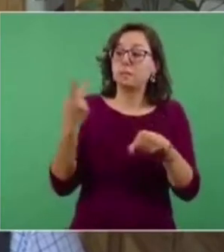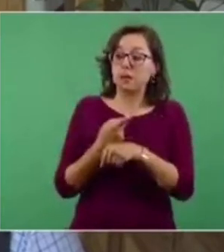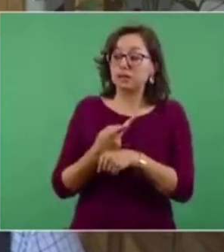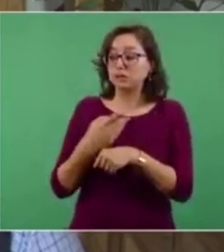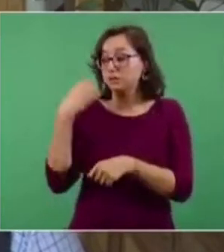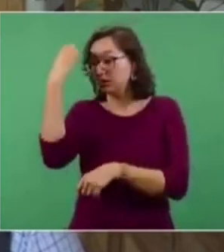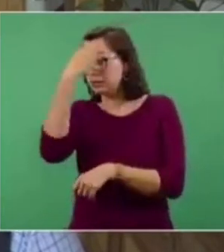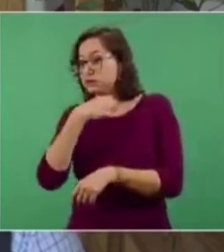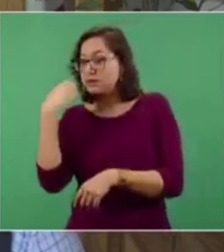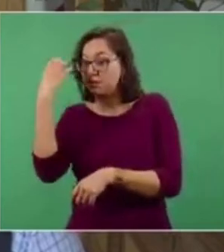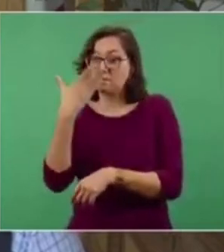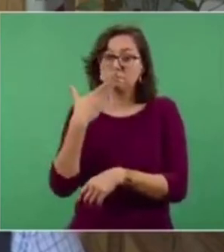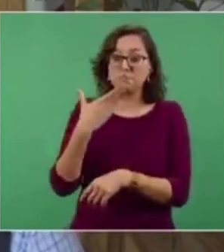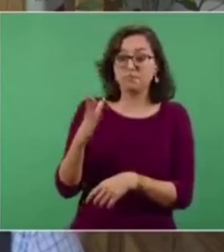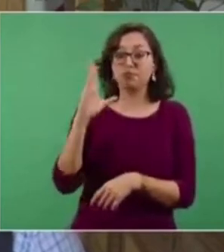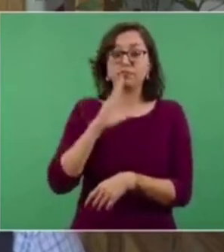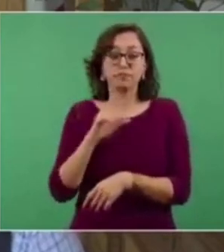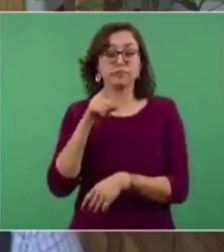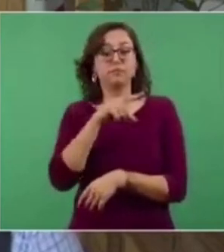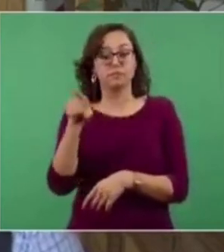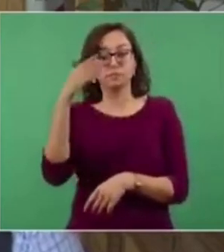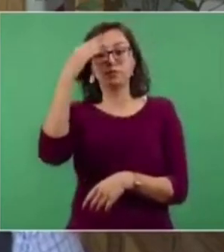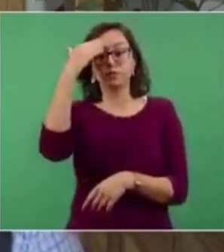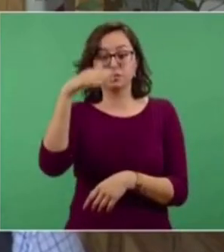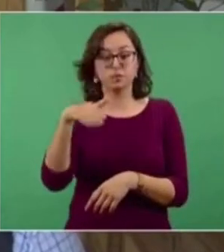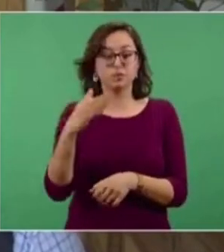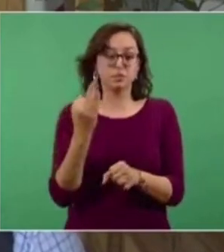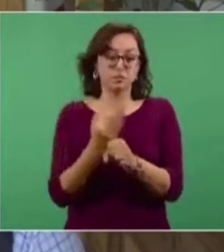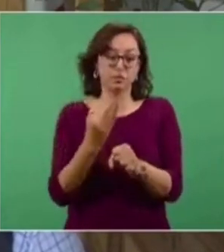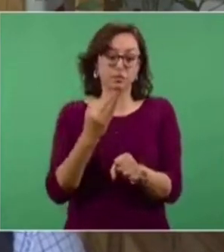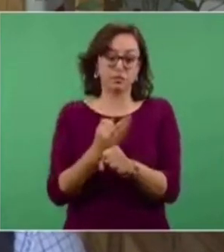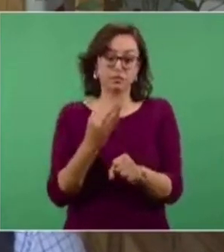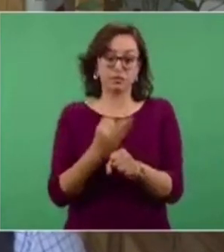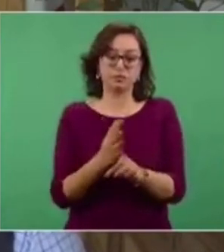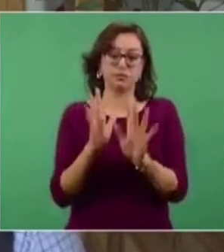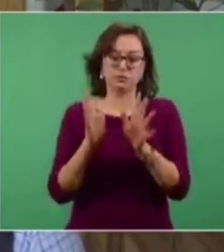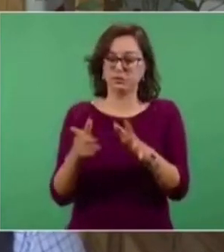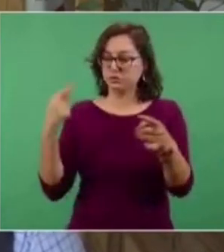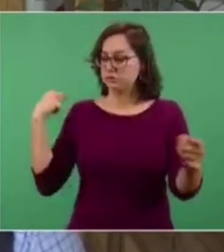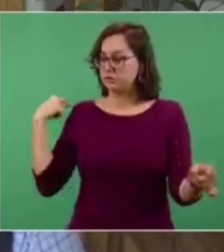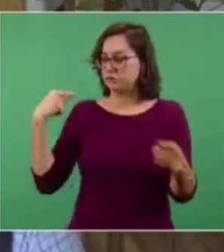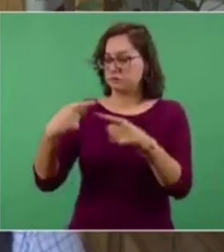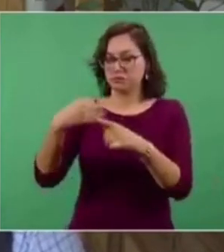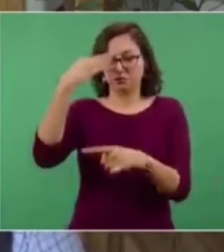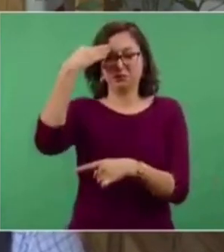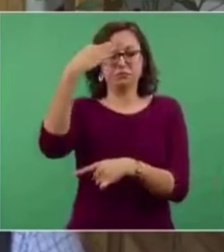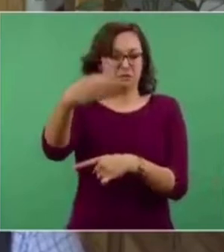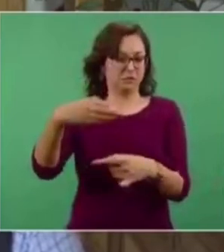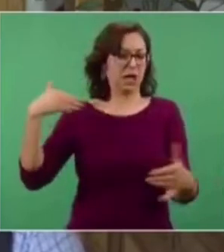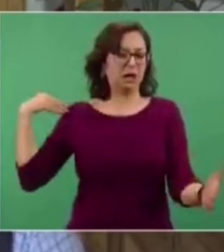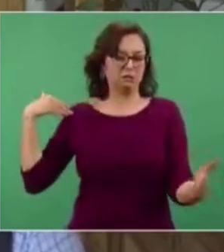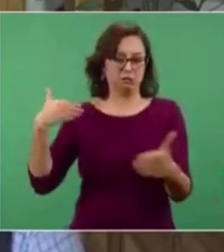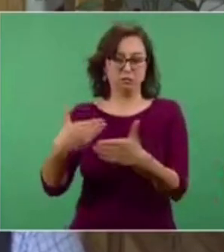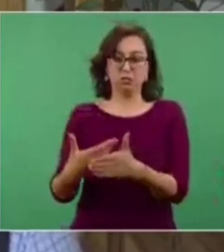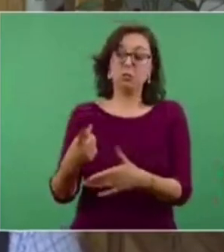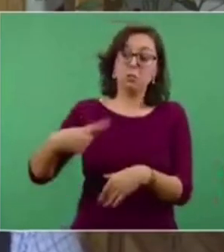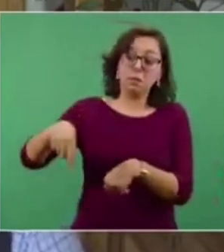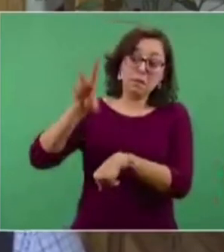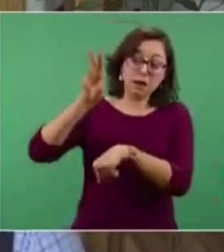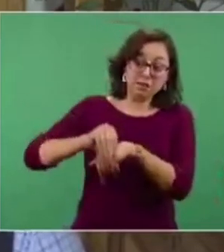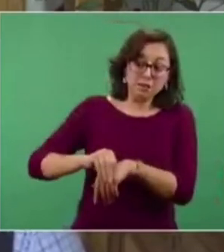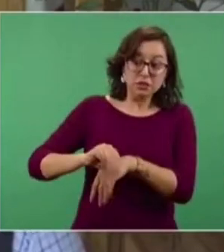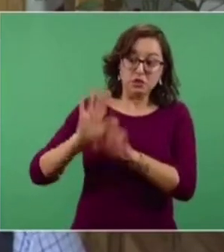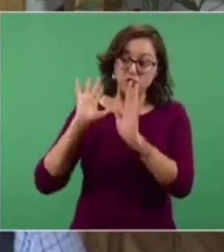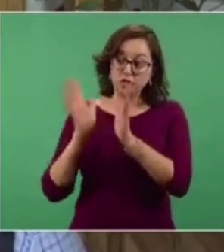Es una evaluación que sobre todo, como ustedes saben, para la temporalidad ya de la evolución, pues está orientada a poder otorgar ya el alta